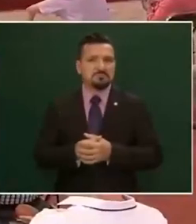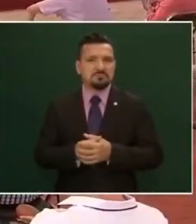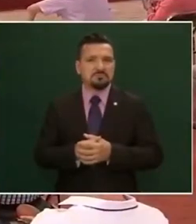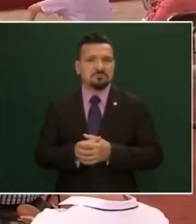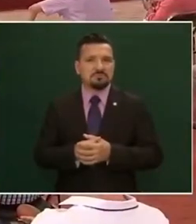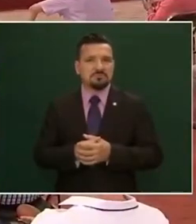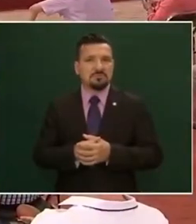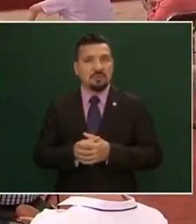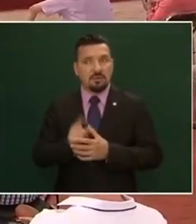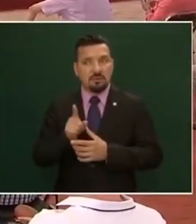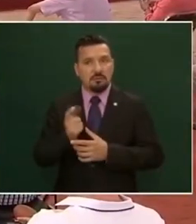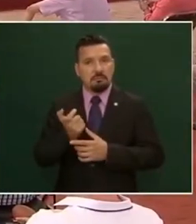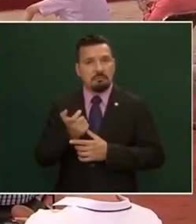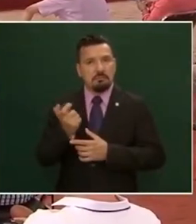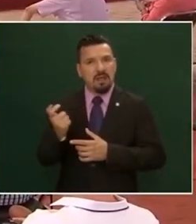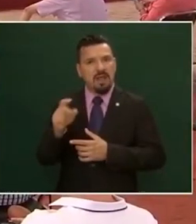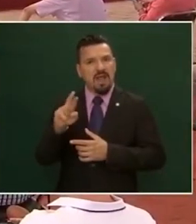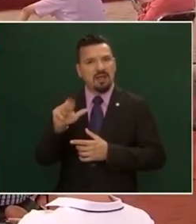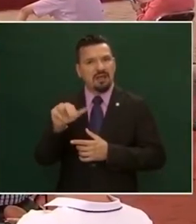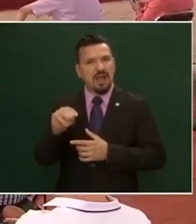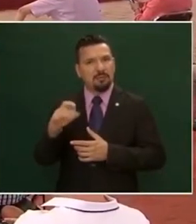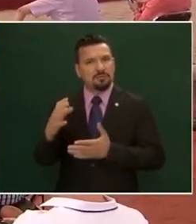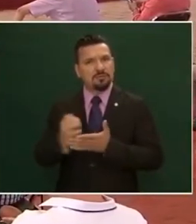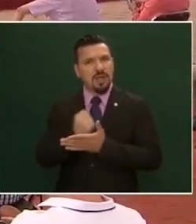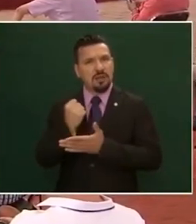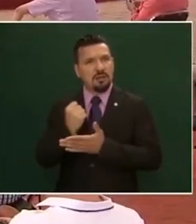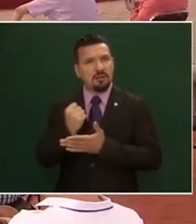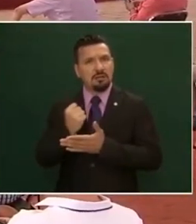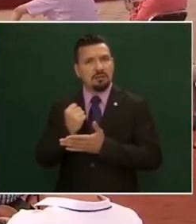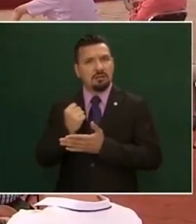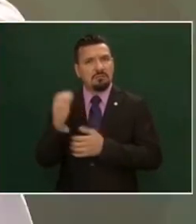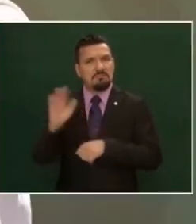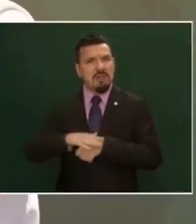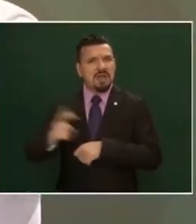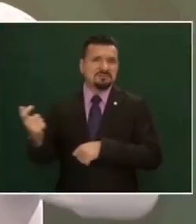gana más ramos que todos nosotros